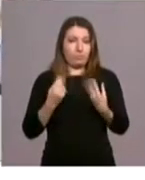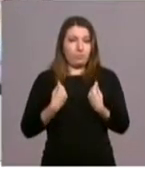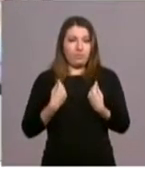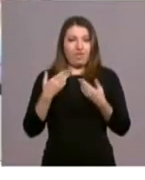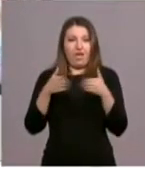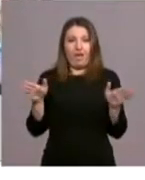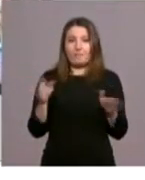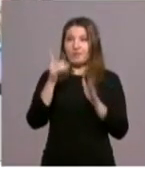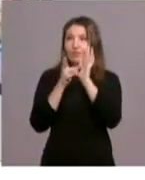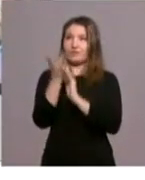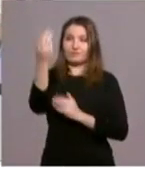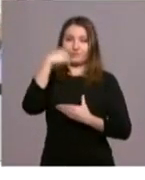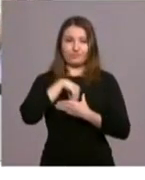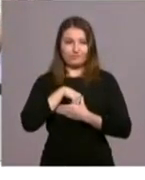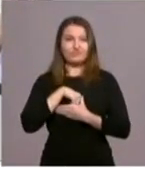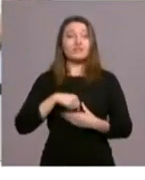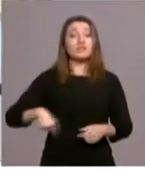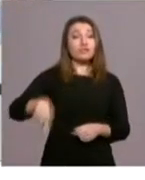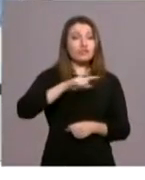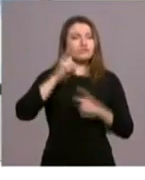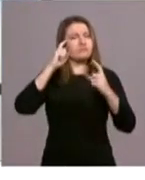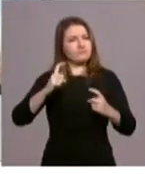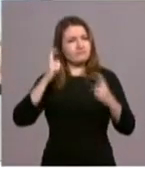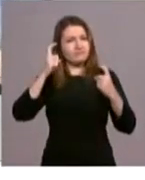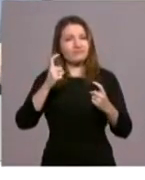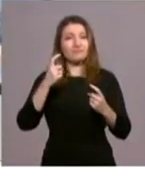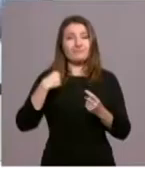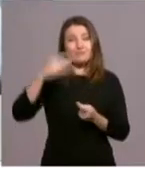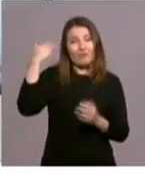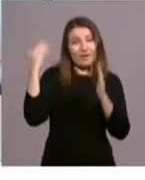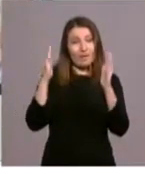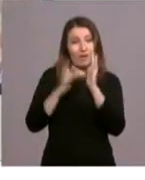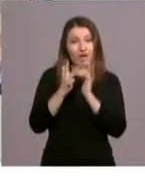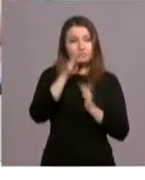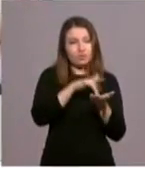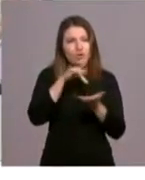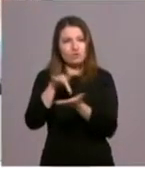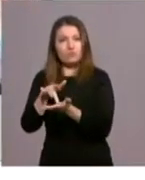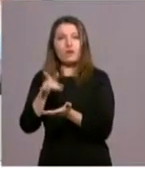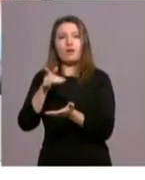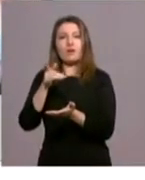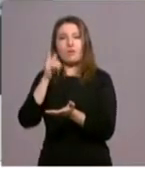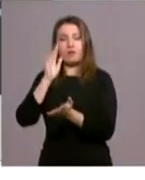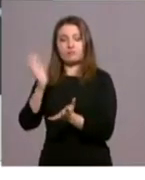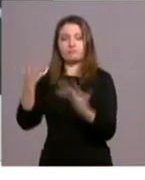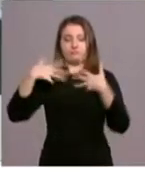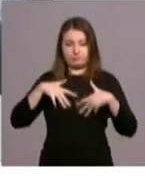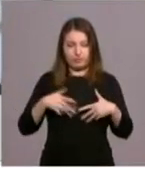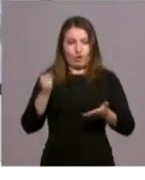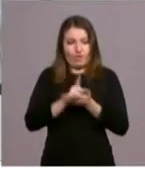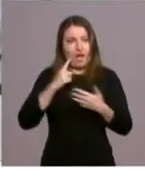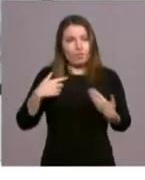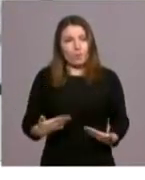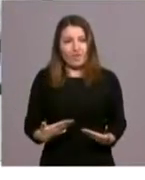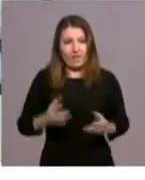Y nosotros hacer el esfuerzo por revivir esos acontecimientos, pues así, personalmente, haciendo vida a la